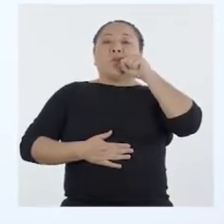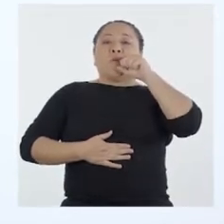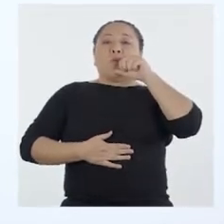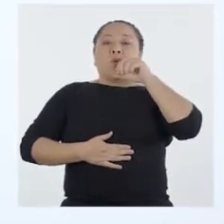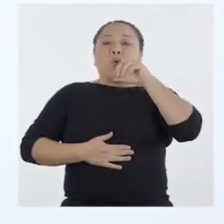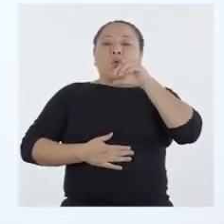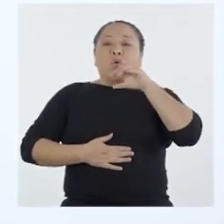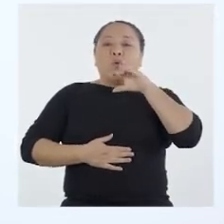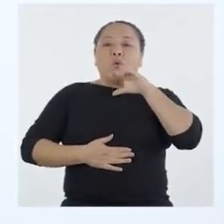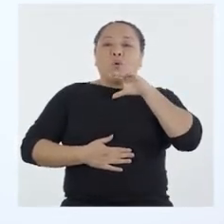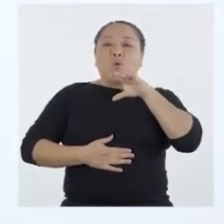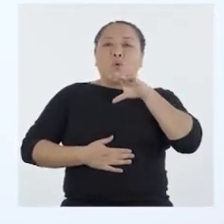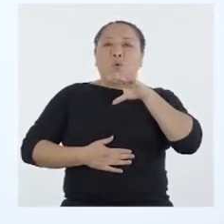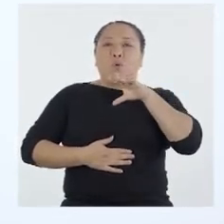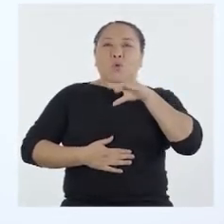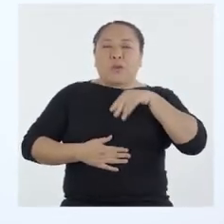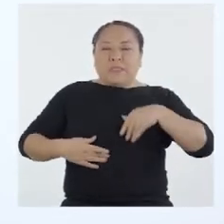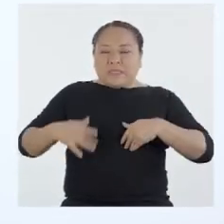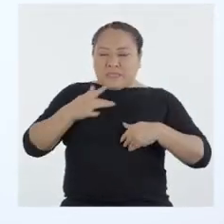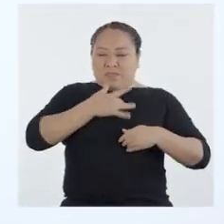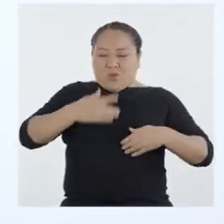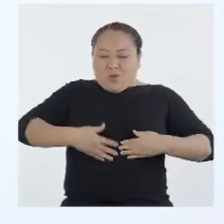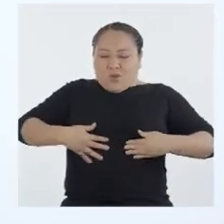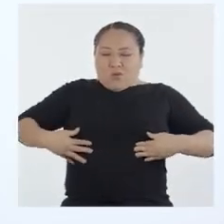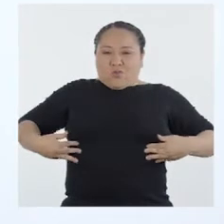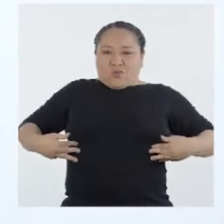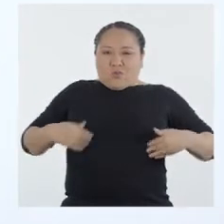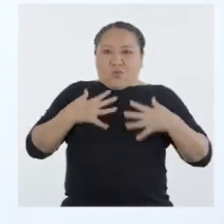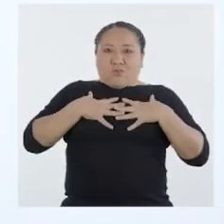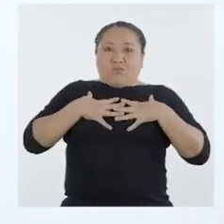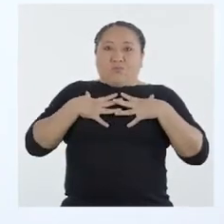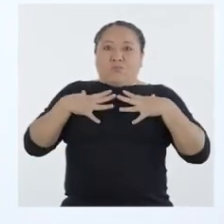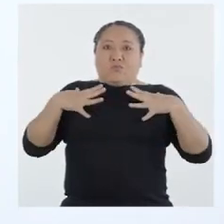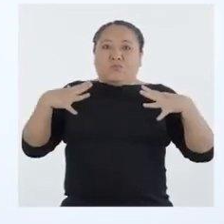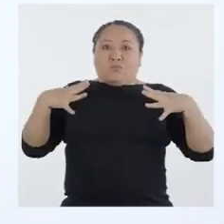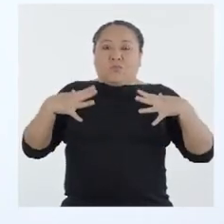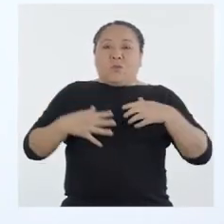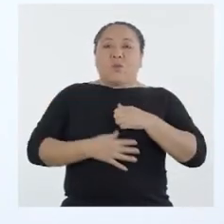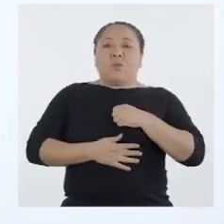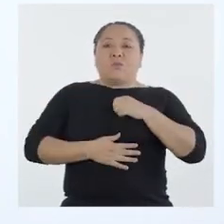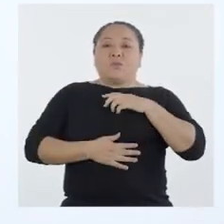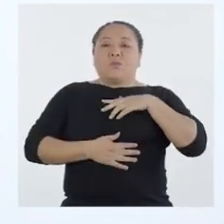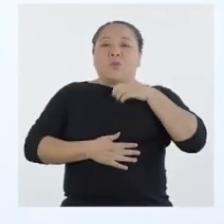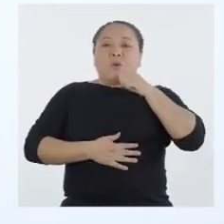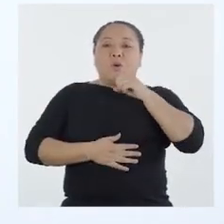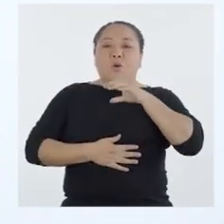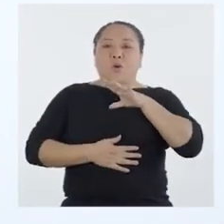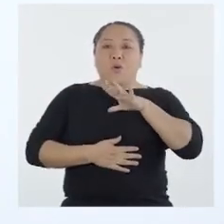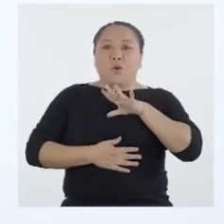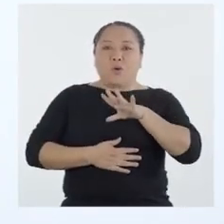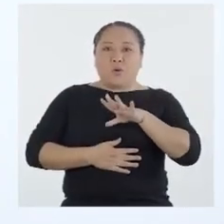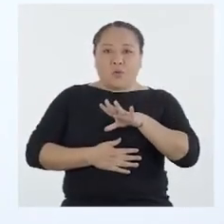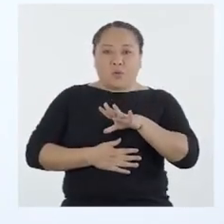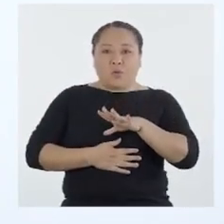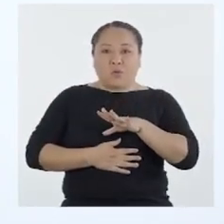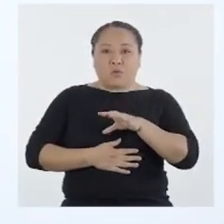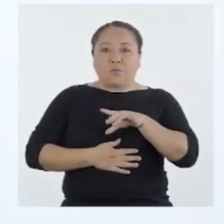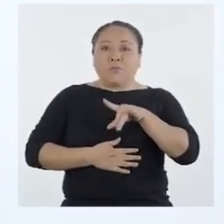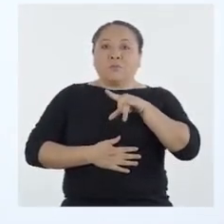Profundamente. Sentimos cómo las costillas y pecho se abren y se expanden y luego se contraen.